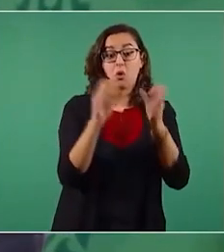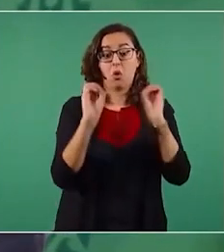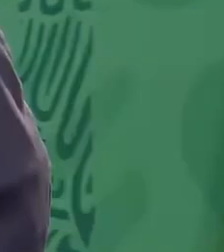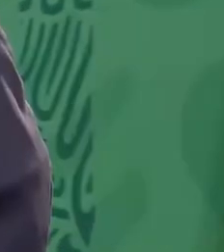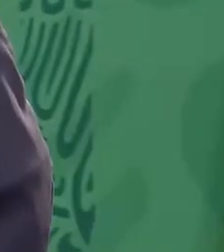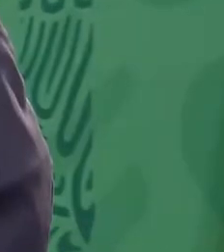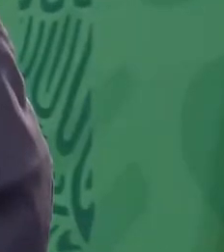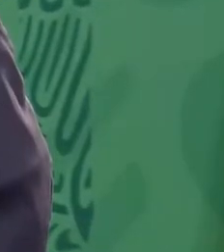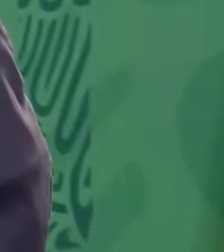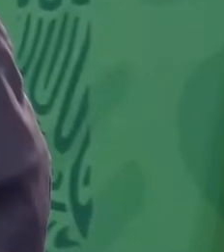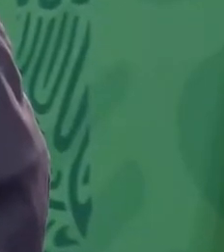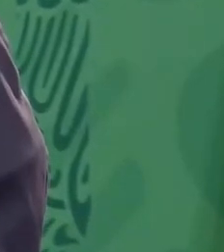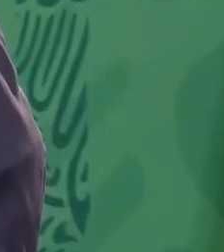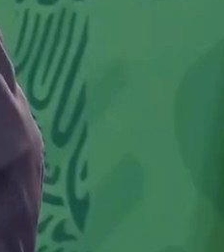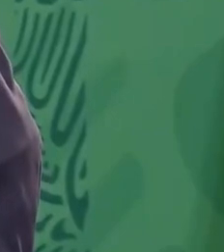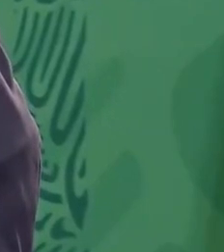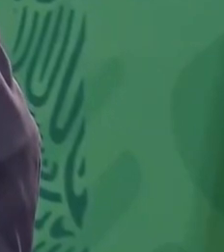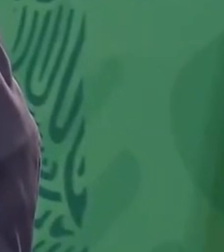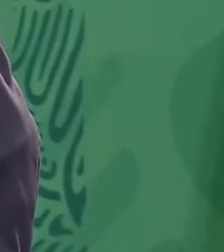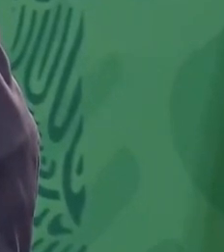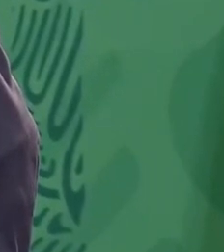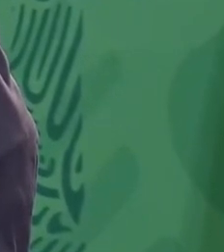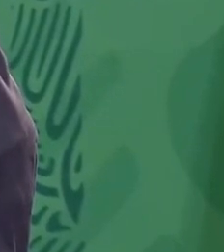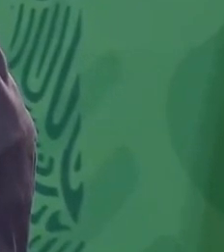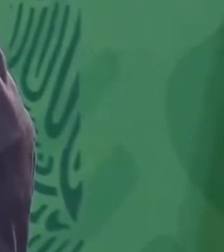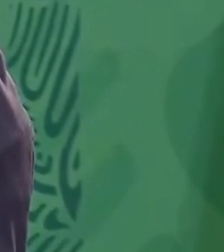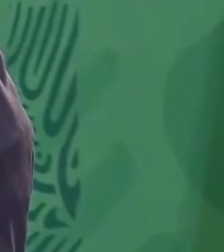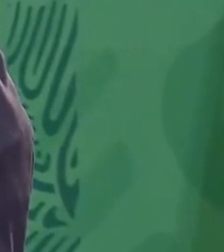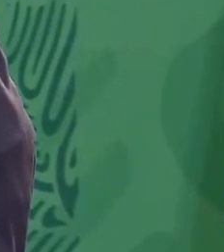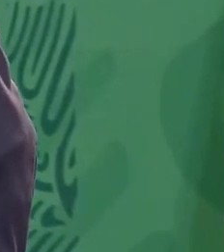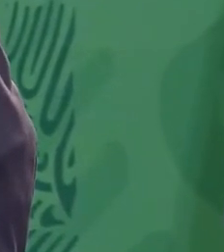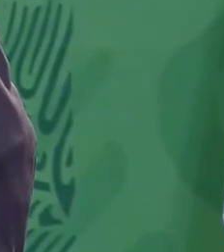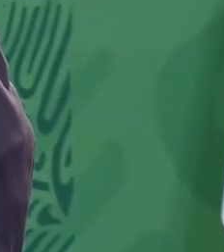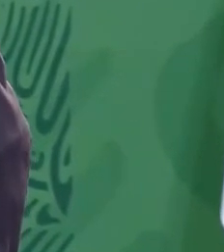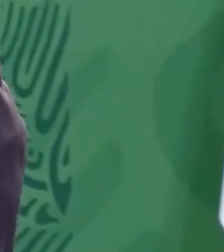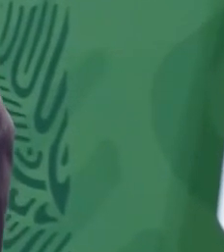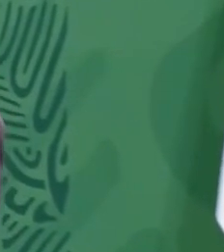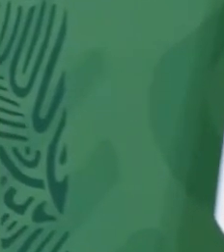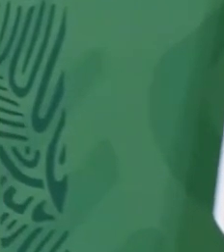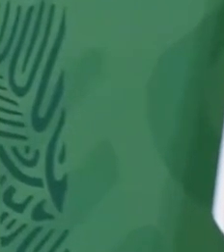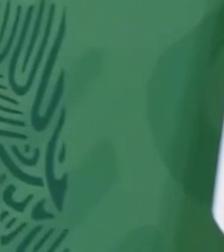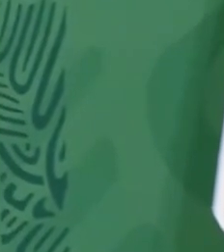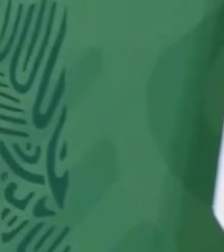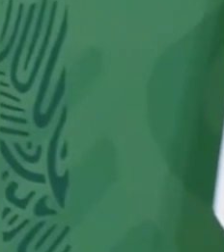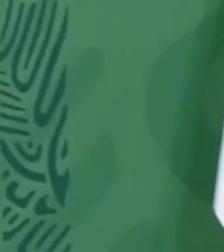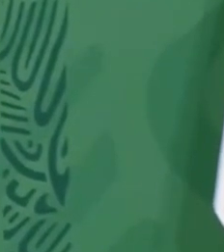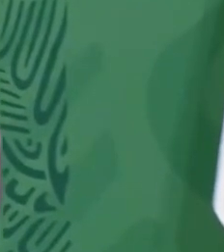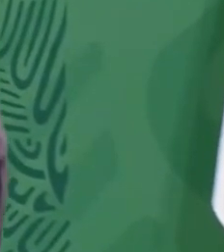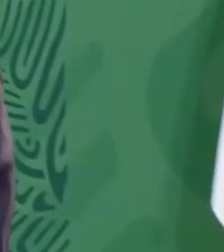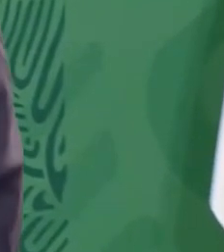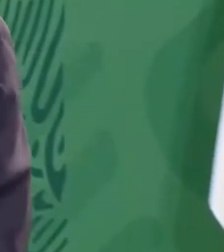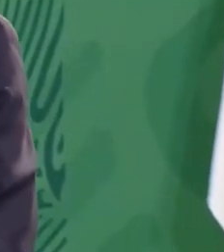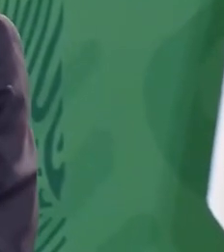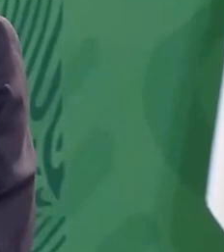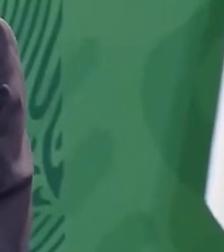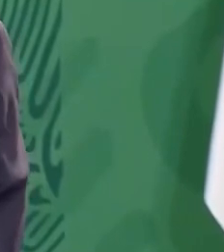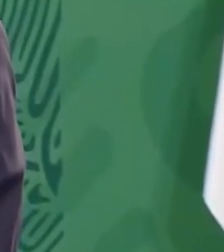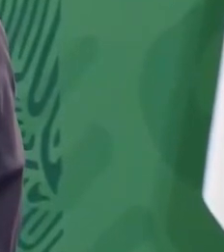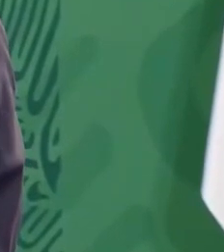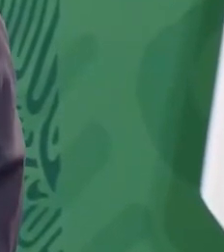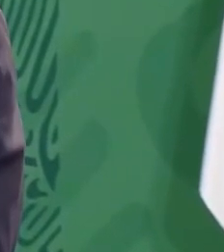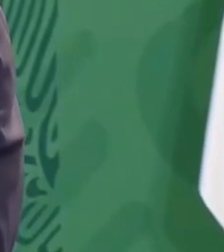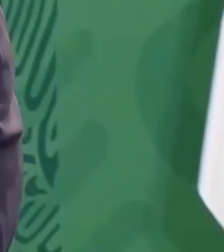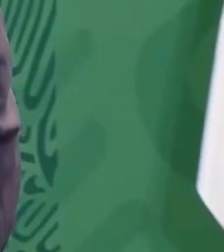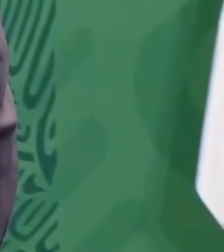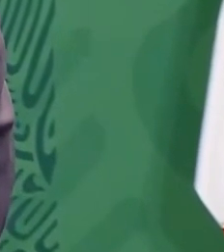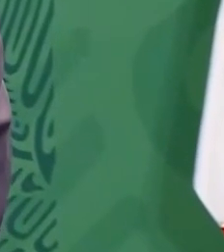poder participar en una consulta donde se les va a preguntar si quieren que yo continúe